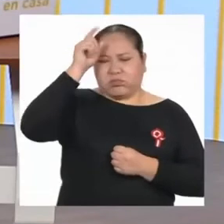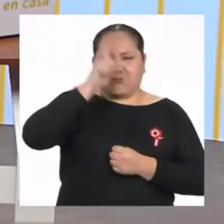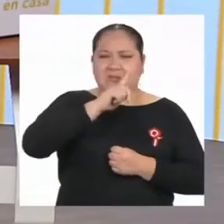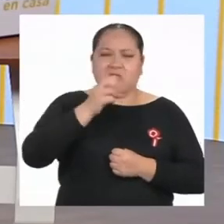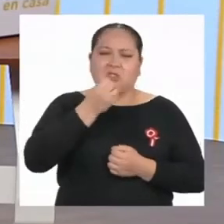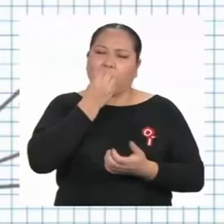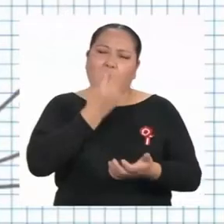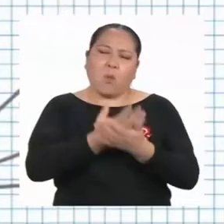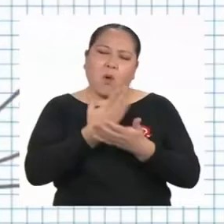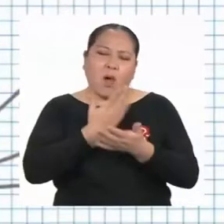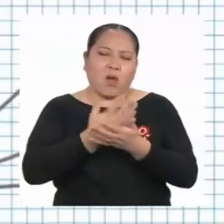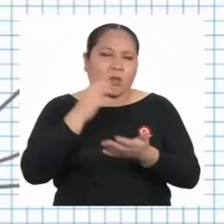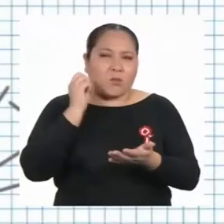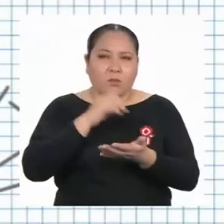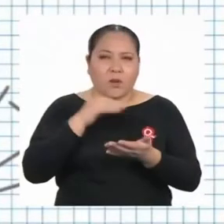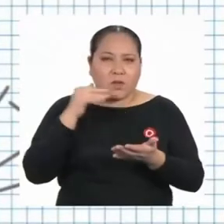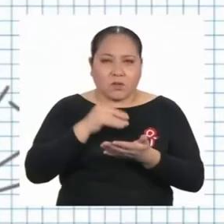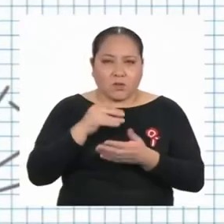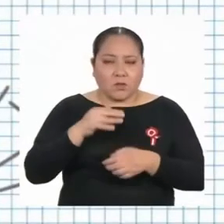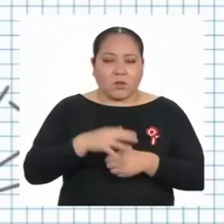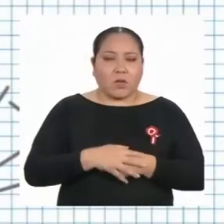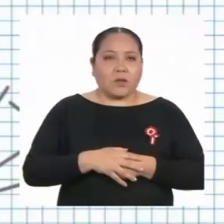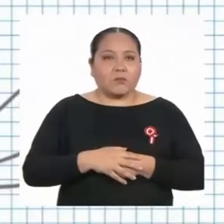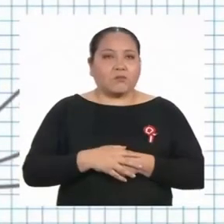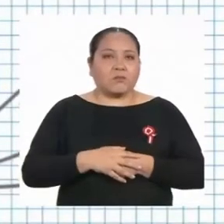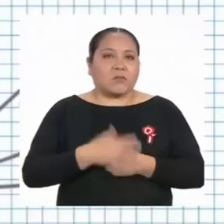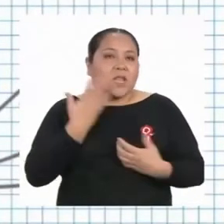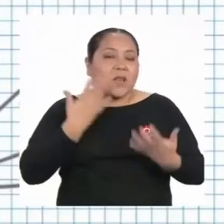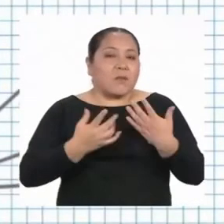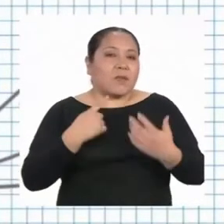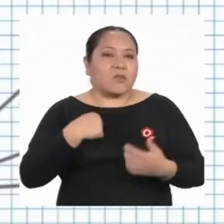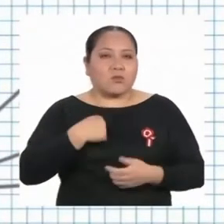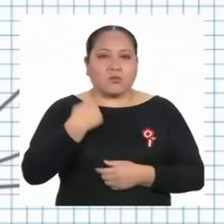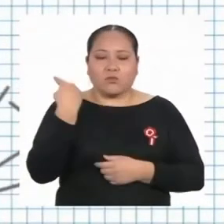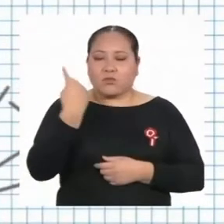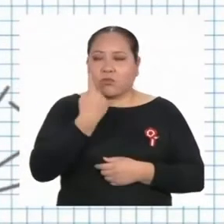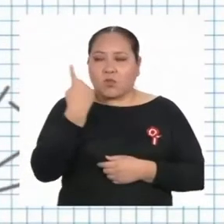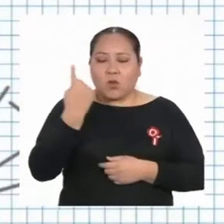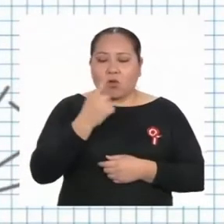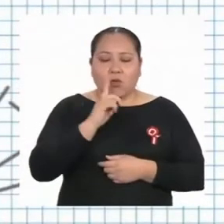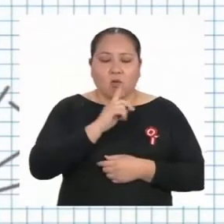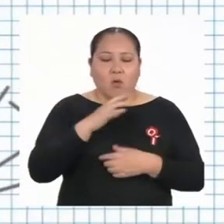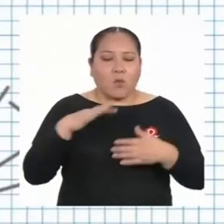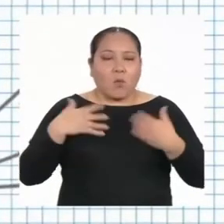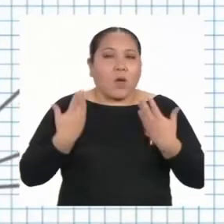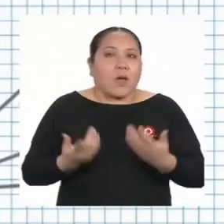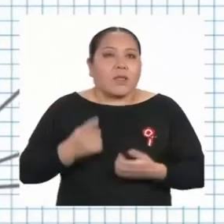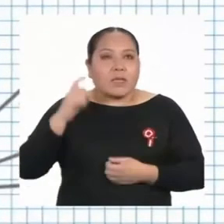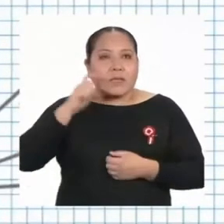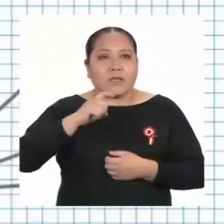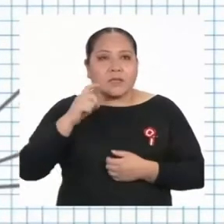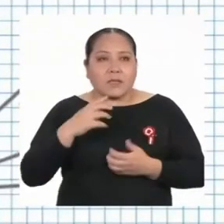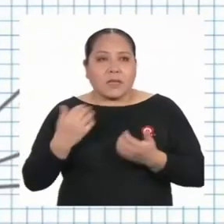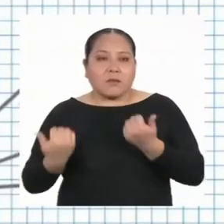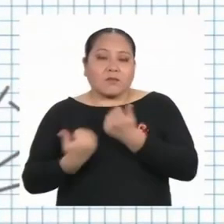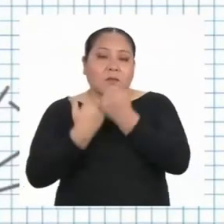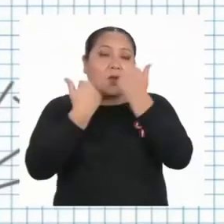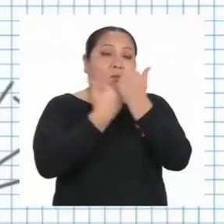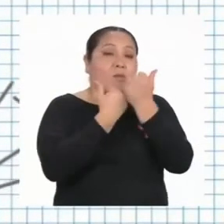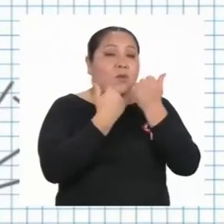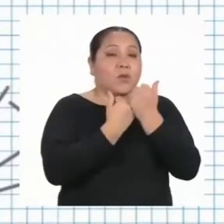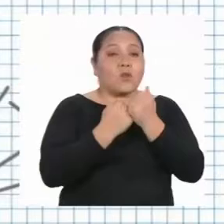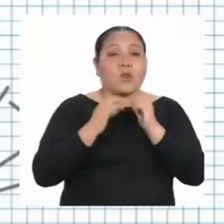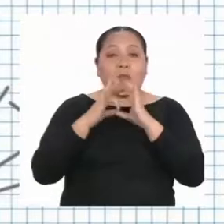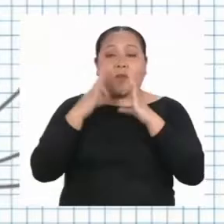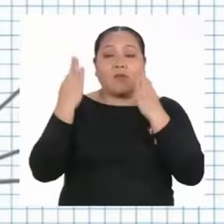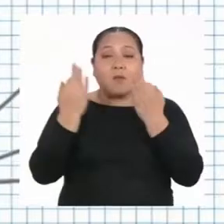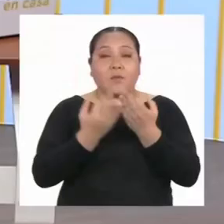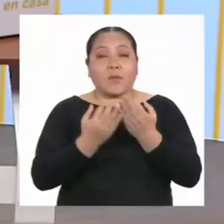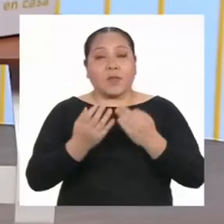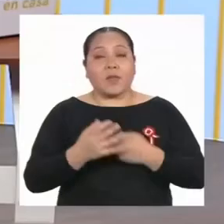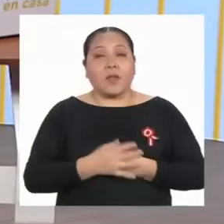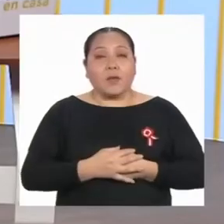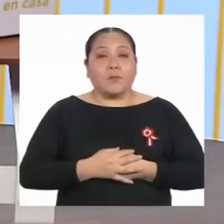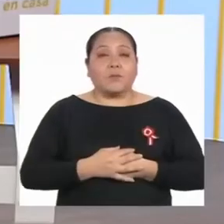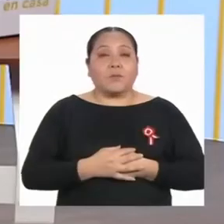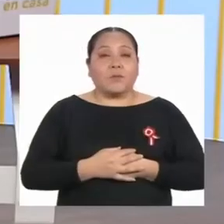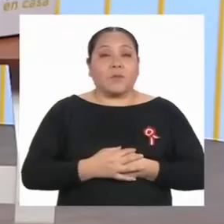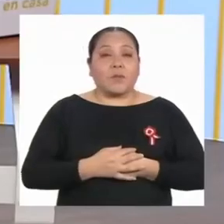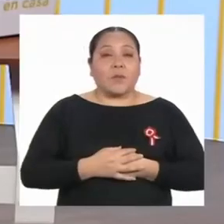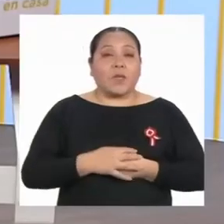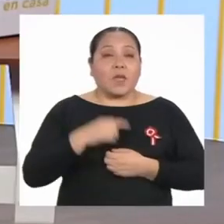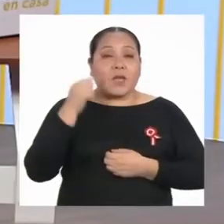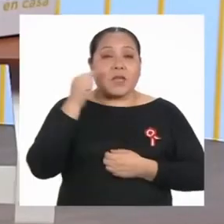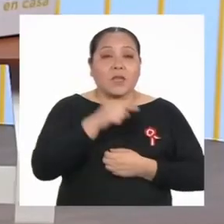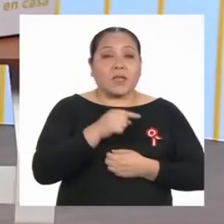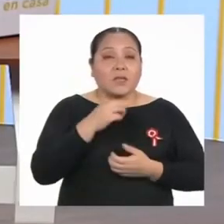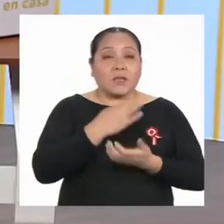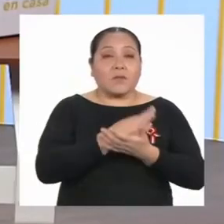porque a veces uno no puede solo. Necesita ganar seguridad con apoyo de la familia, de los docentes. En ese